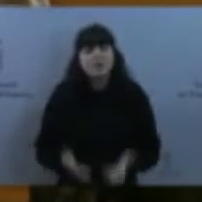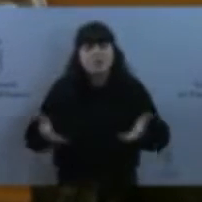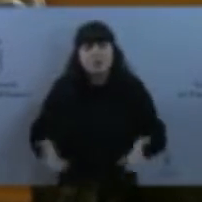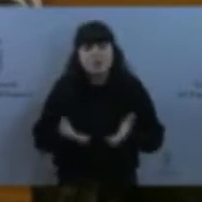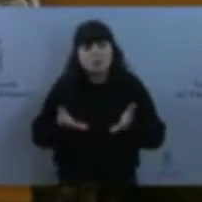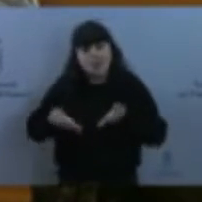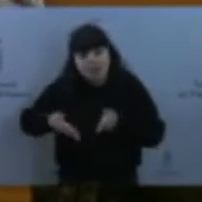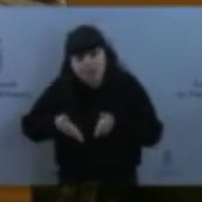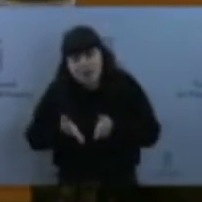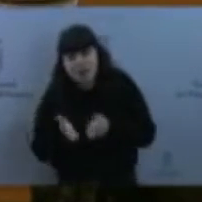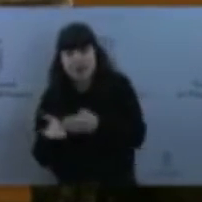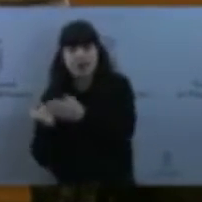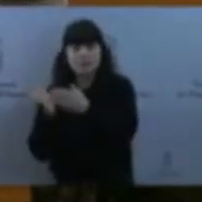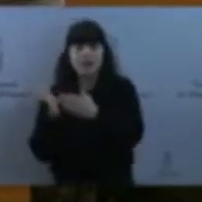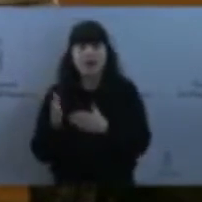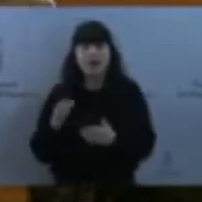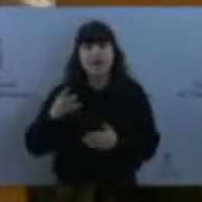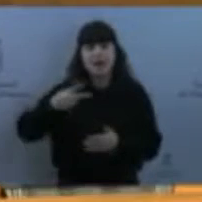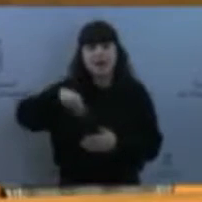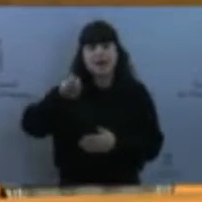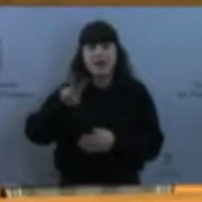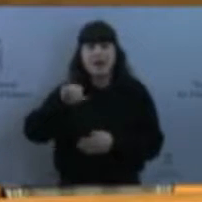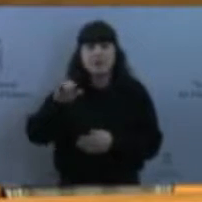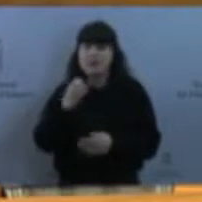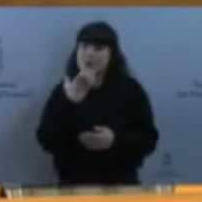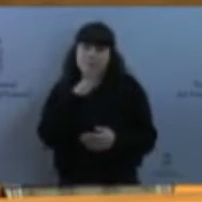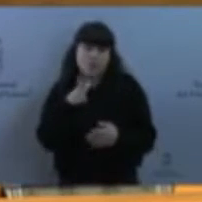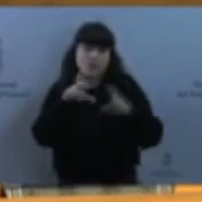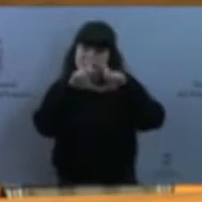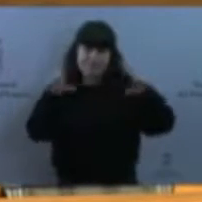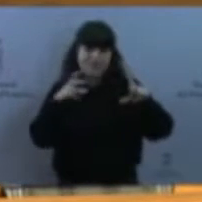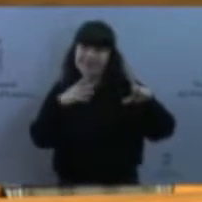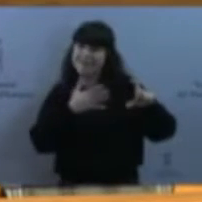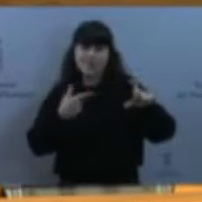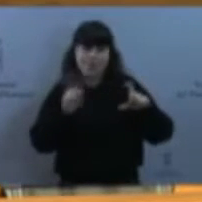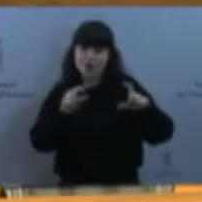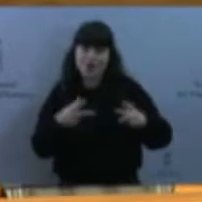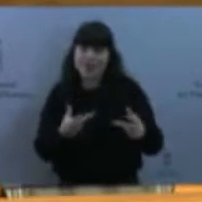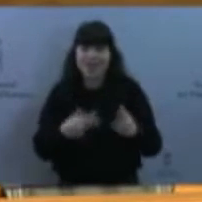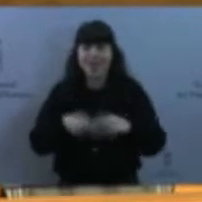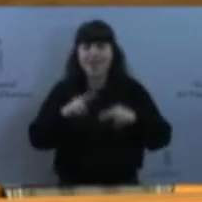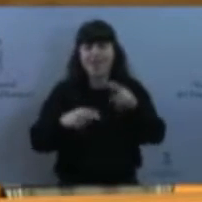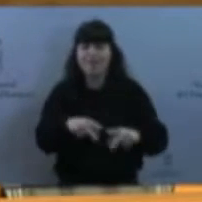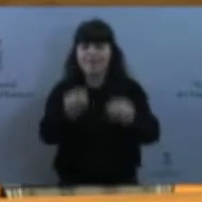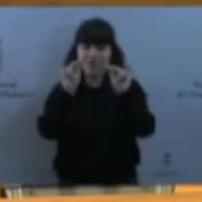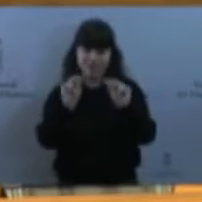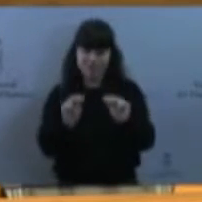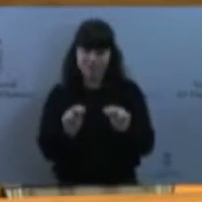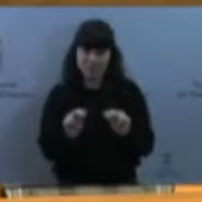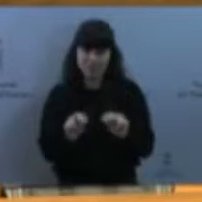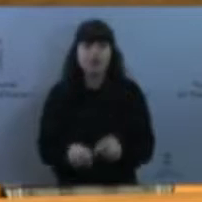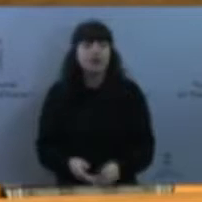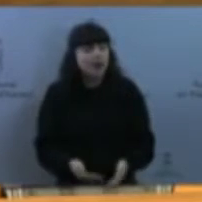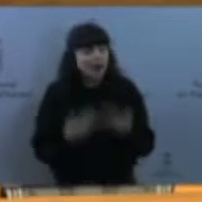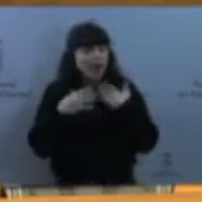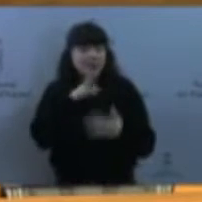interés en que la obra se termine? Gracias. Para la respuesta tiene la palabra el Consejo